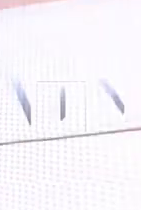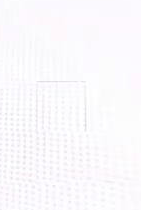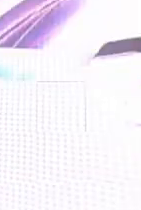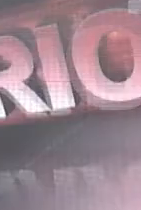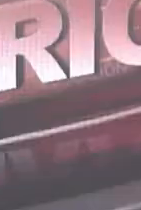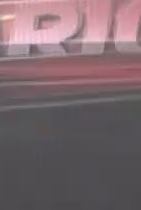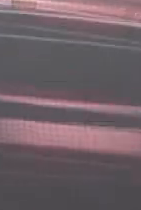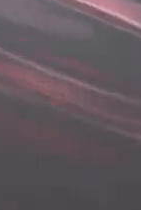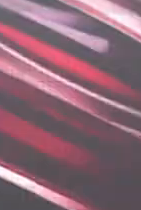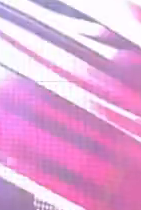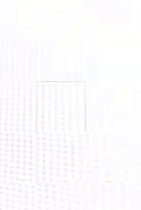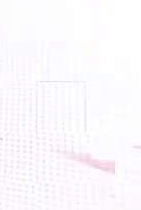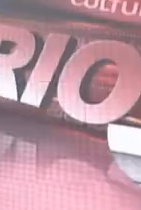para esos aumentos...